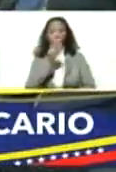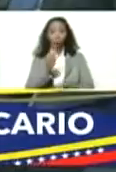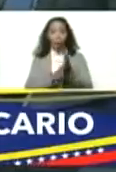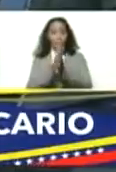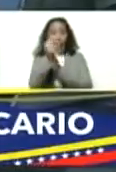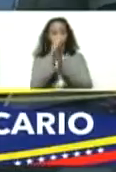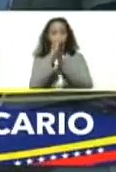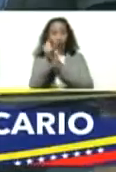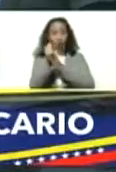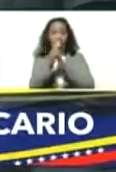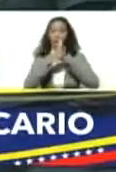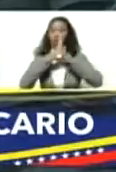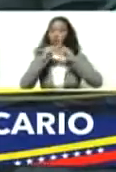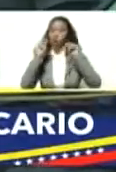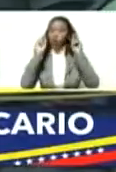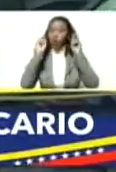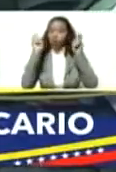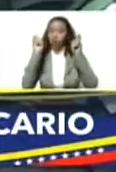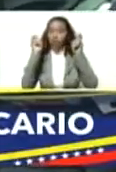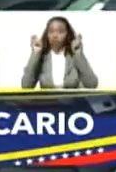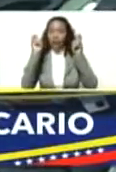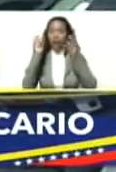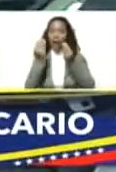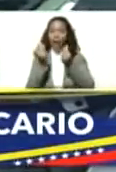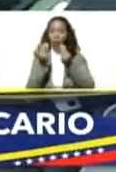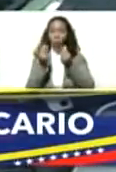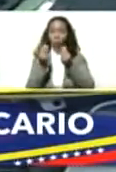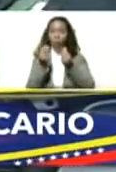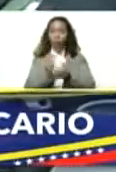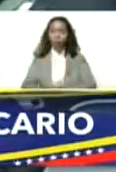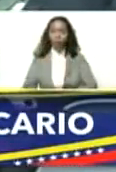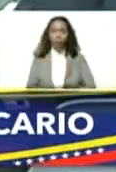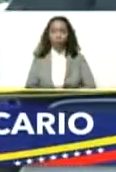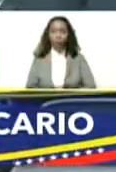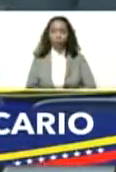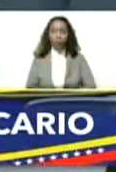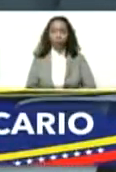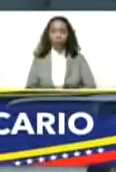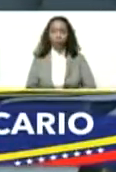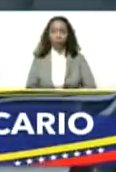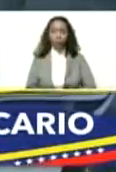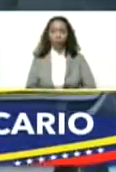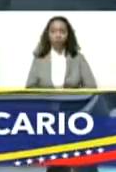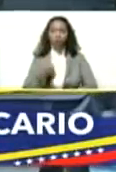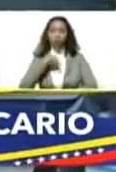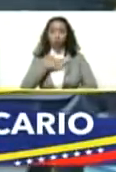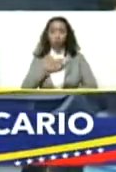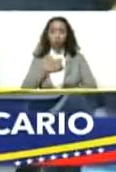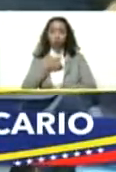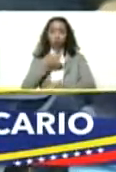y, en todo caso, en materia económica. Hemos ido